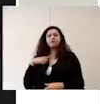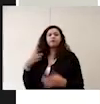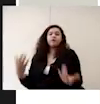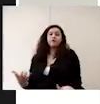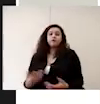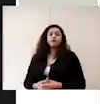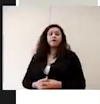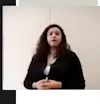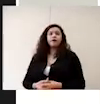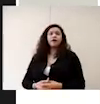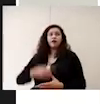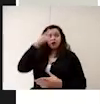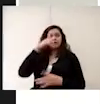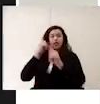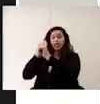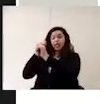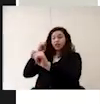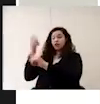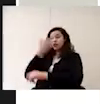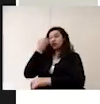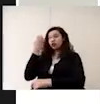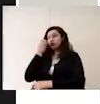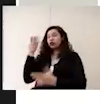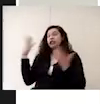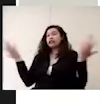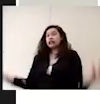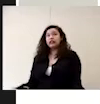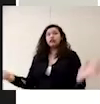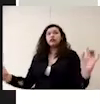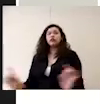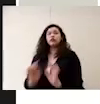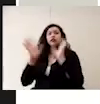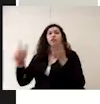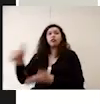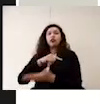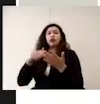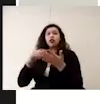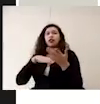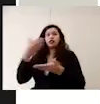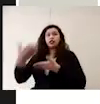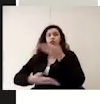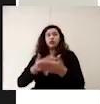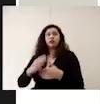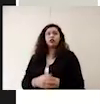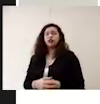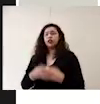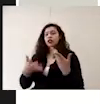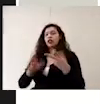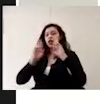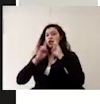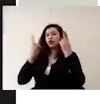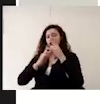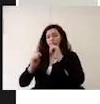en cuanto al transporte escolar en caso de que el plantel cuente con este servicio las unidades del